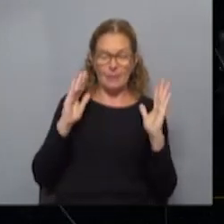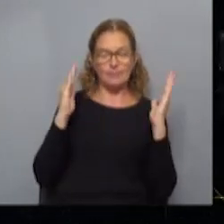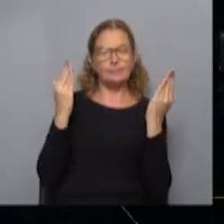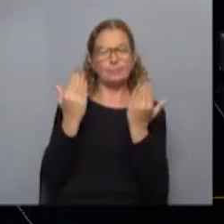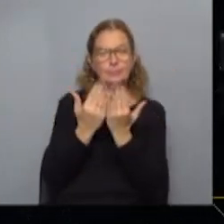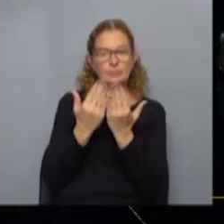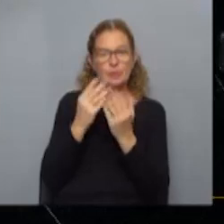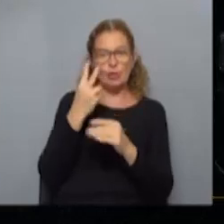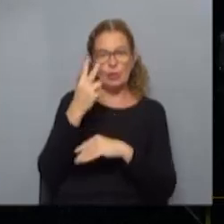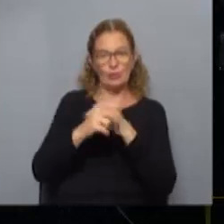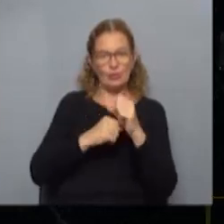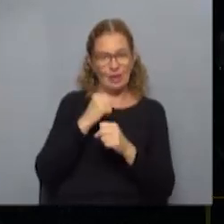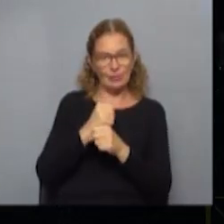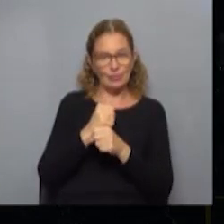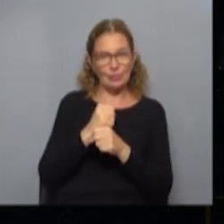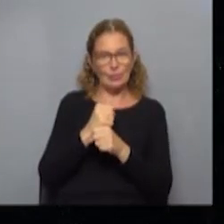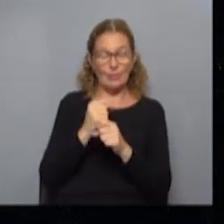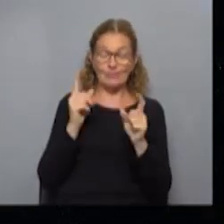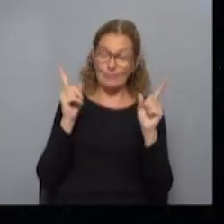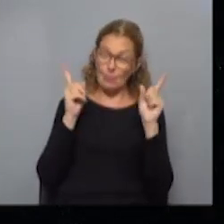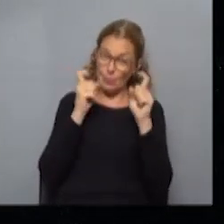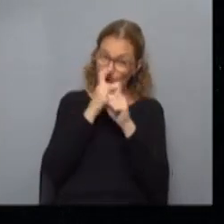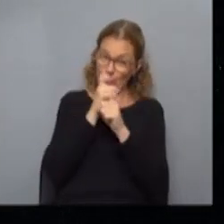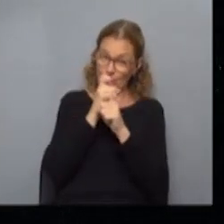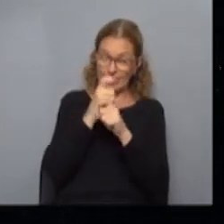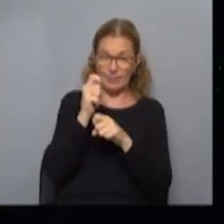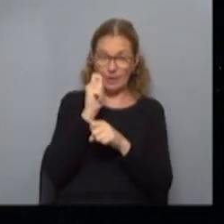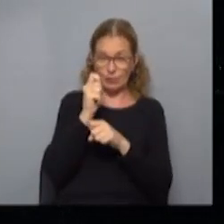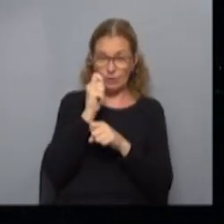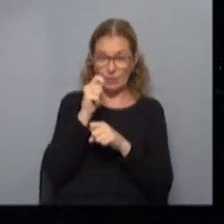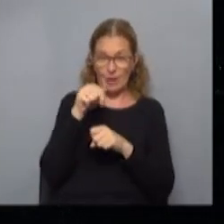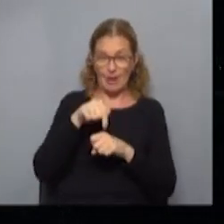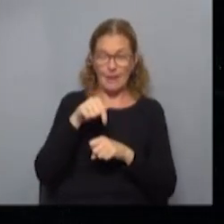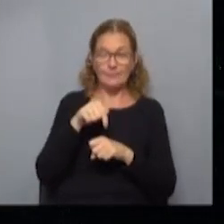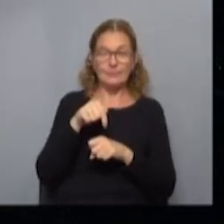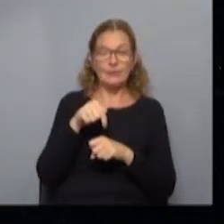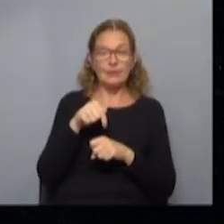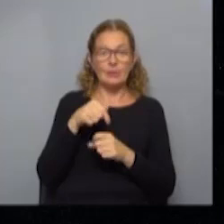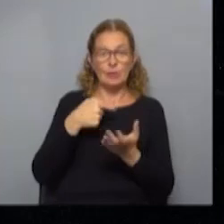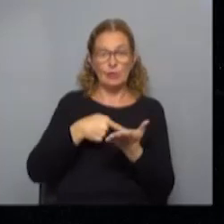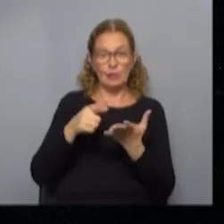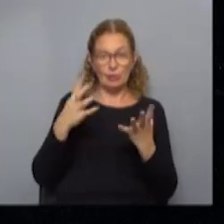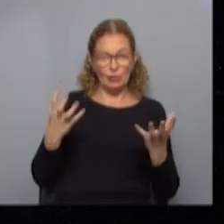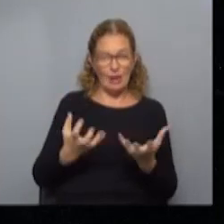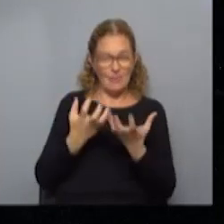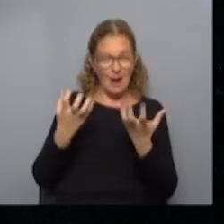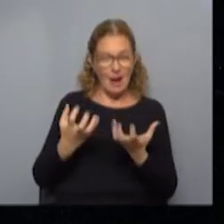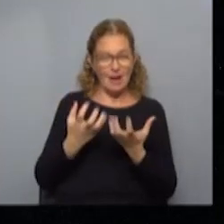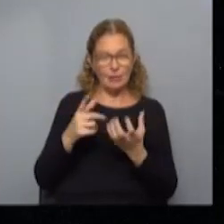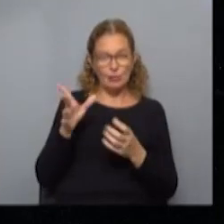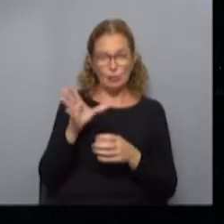Dos años en donde un golpe muy duro fue para el sector turístico acá en el norte, sobre todo los centros termales, todo lo que